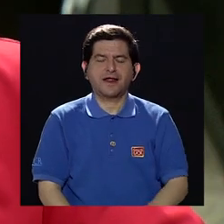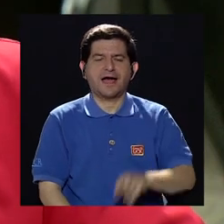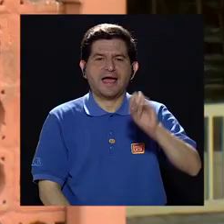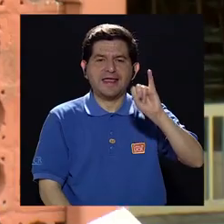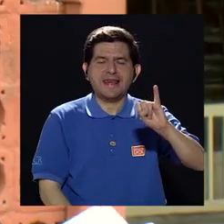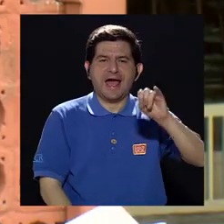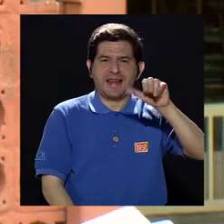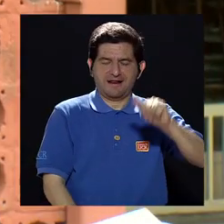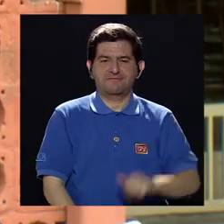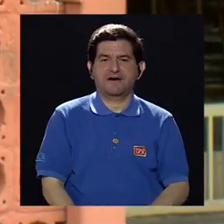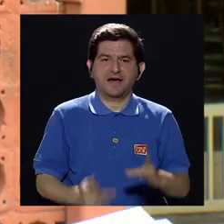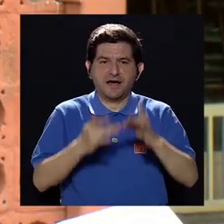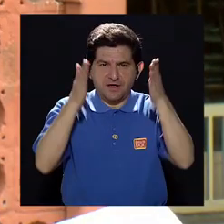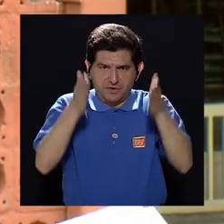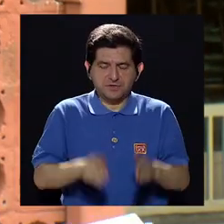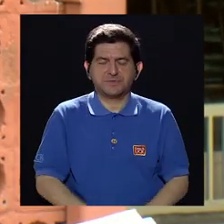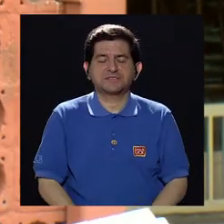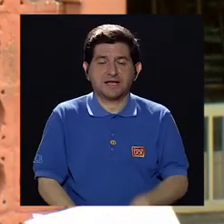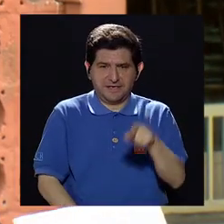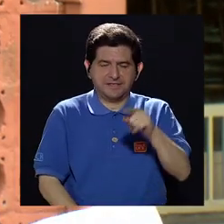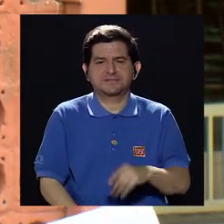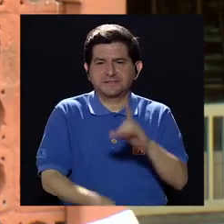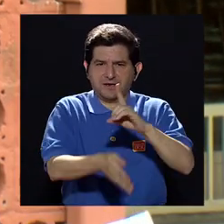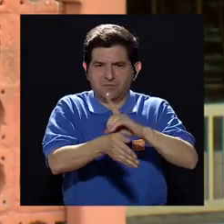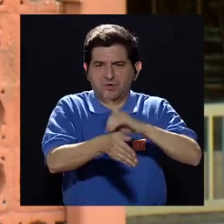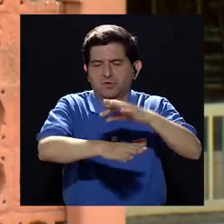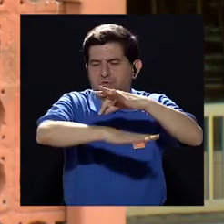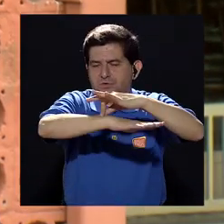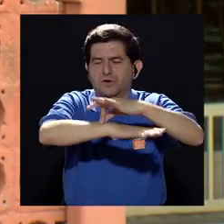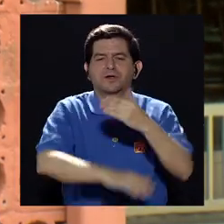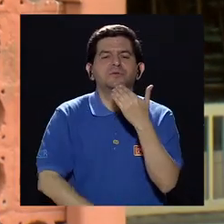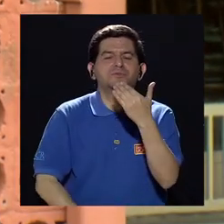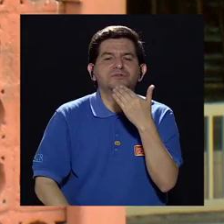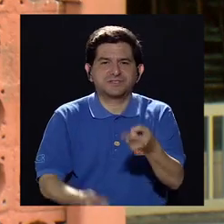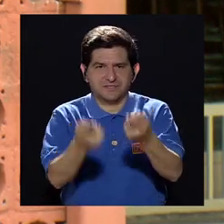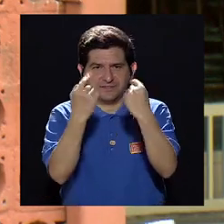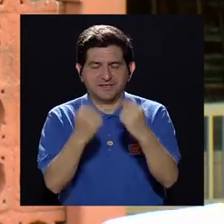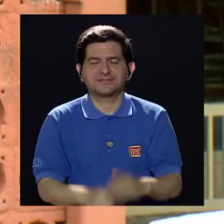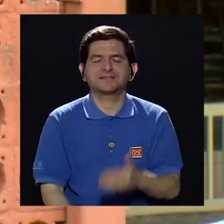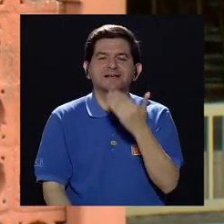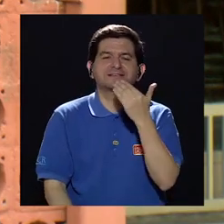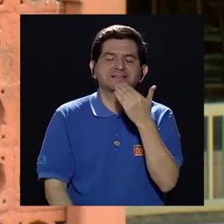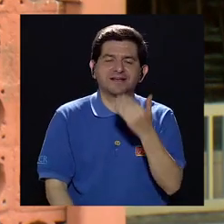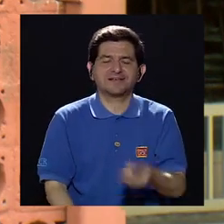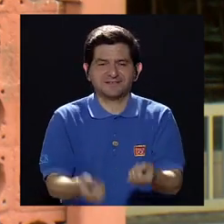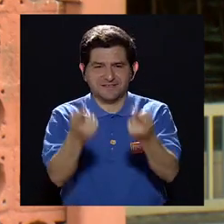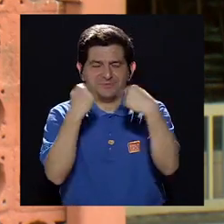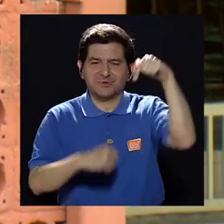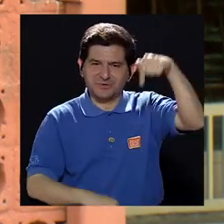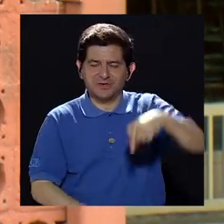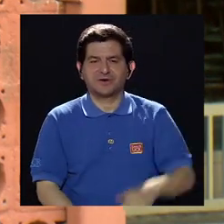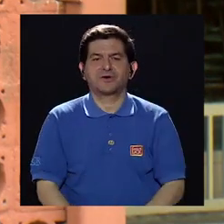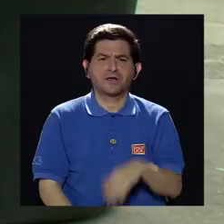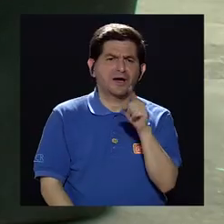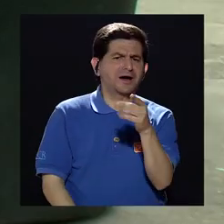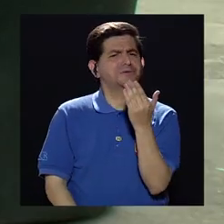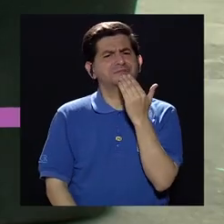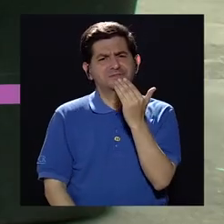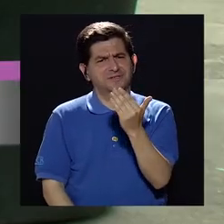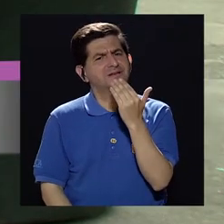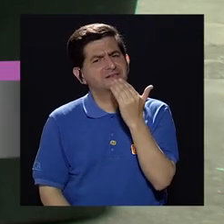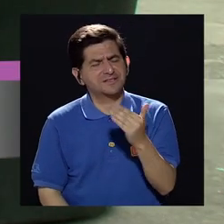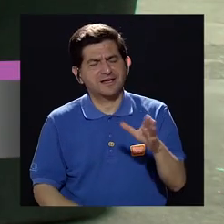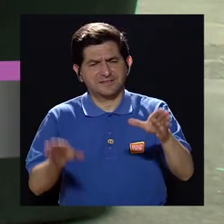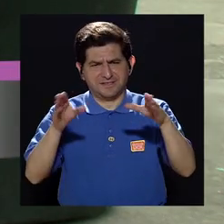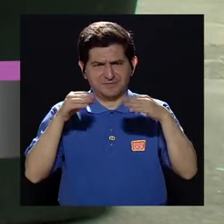Iliana Alfaro, quien es especialista en dermatología, doctora. Muchísimas gracias. Hola, muchas gracias por tenerme acá hoy. No, a más bien